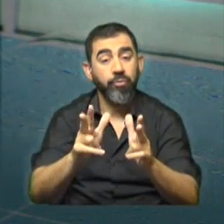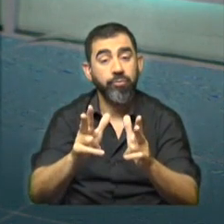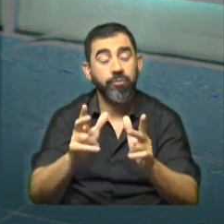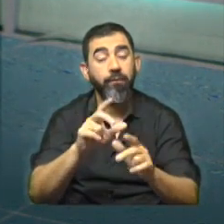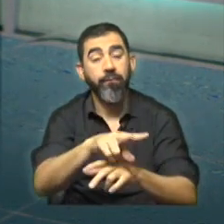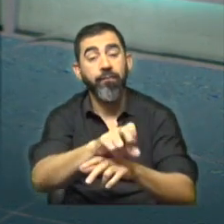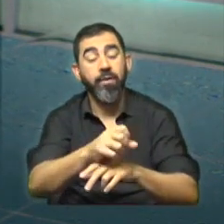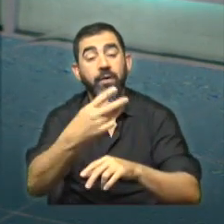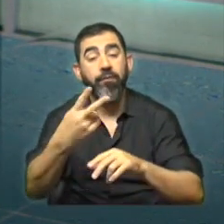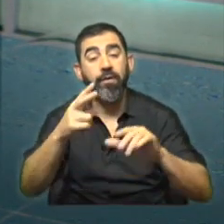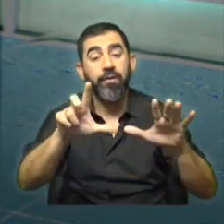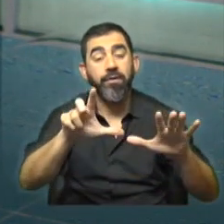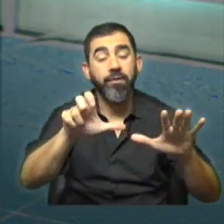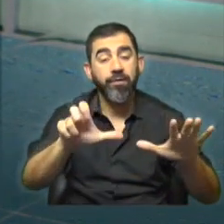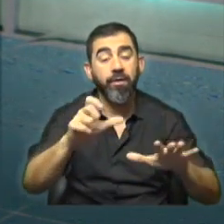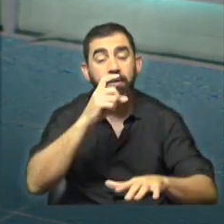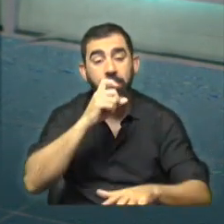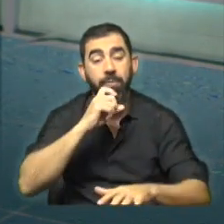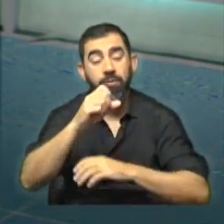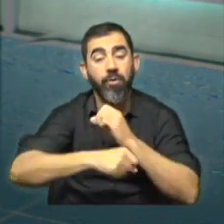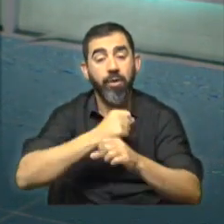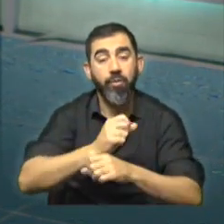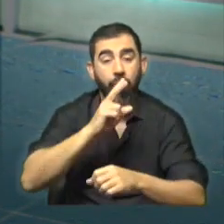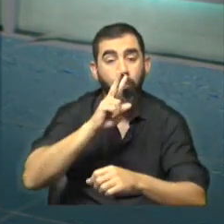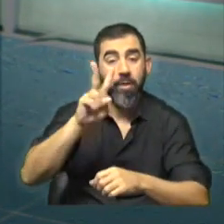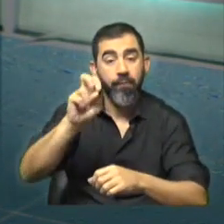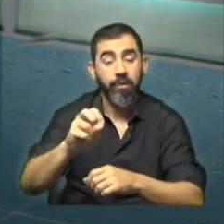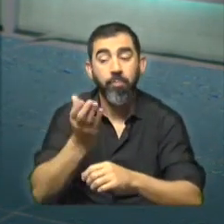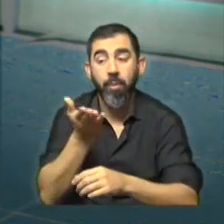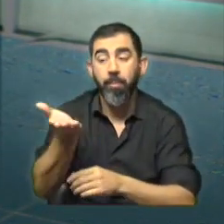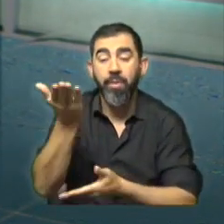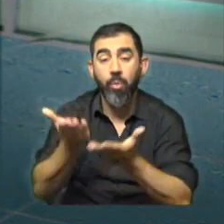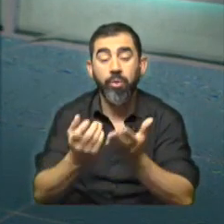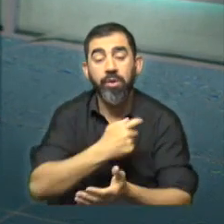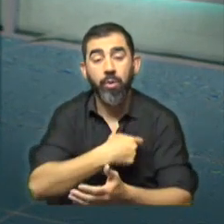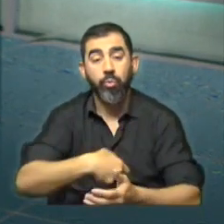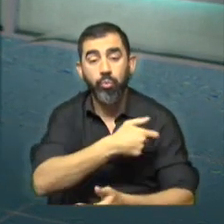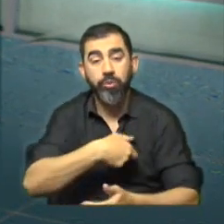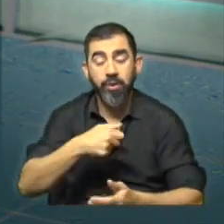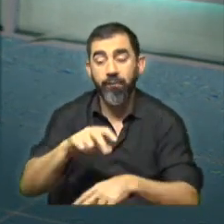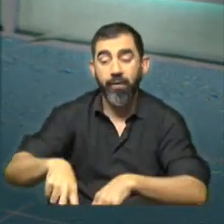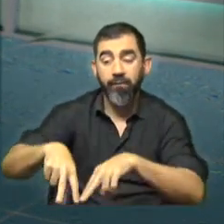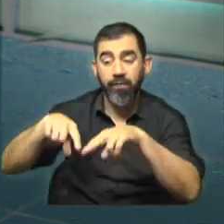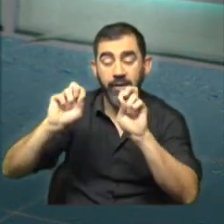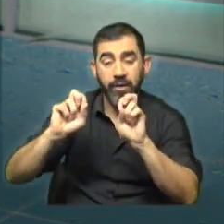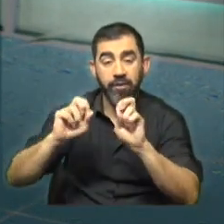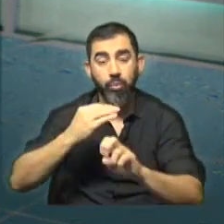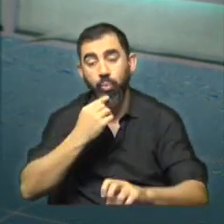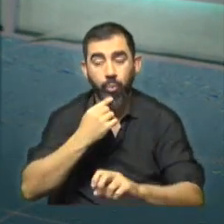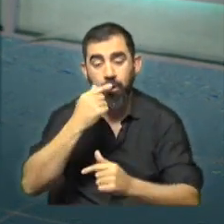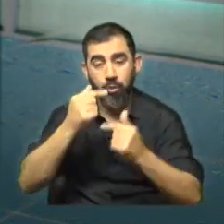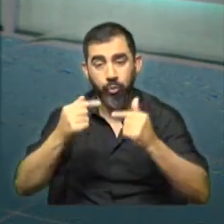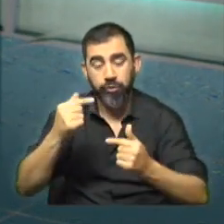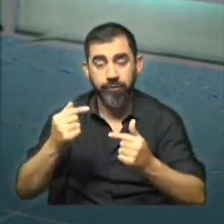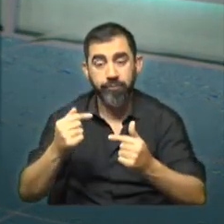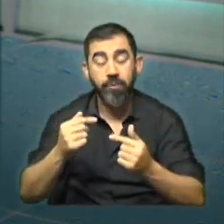Fiscalía del 26 de marzo del año 2020 ante un pedido de la justicia suiza para investigar operaciones financieras sospechosas. Sí,